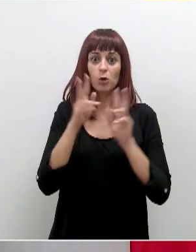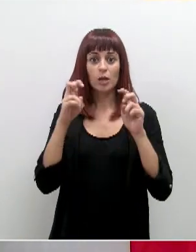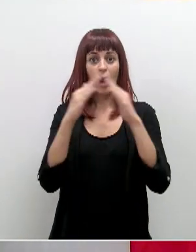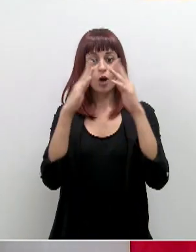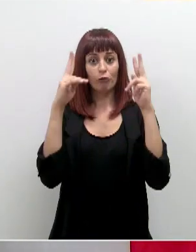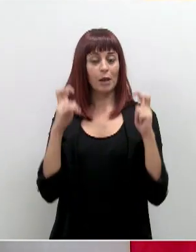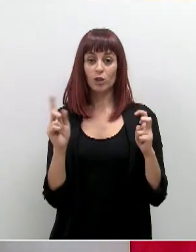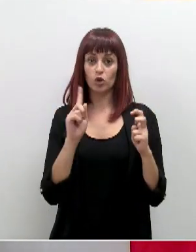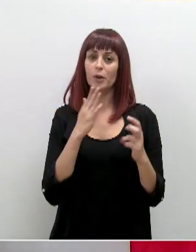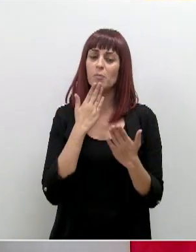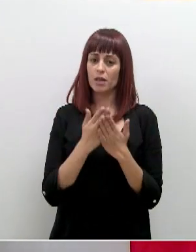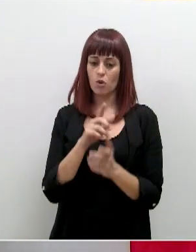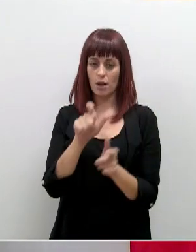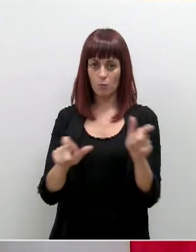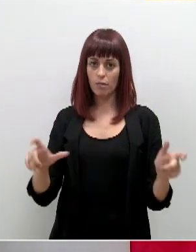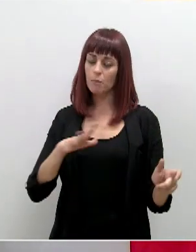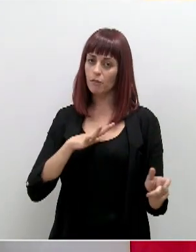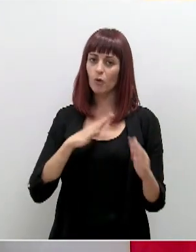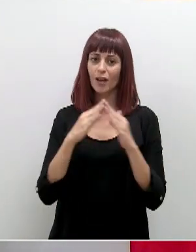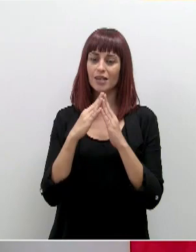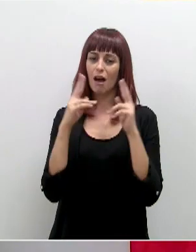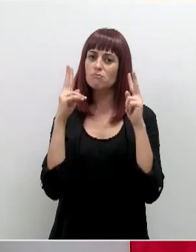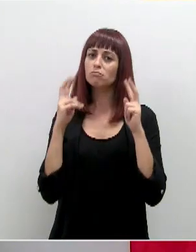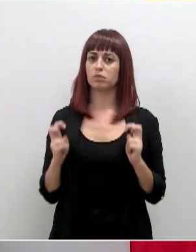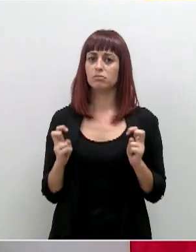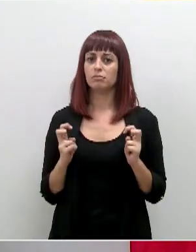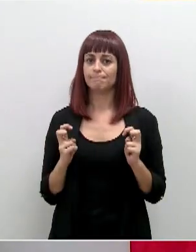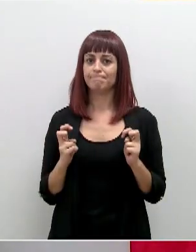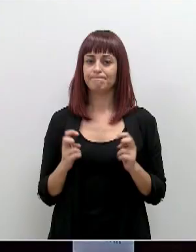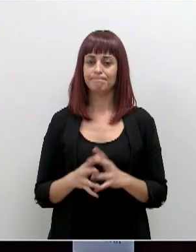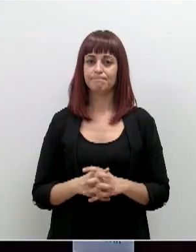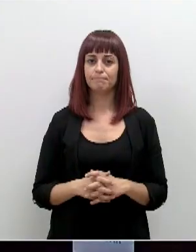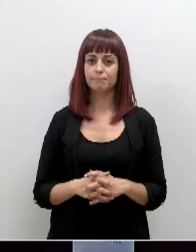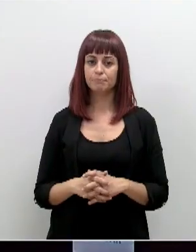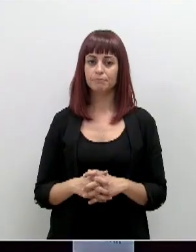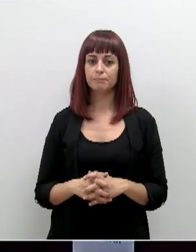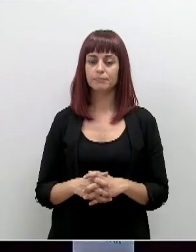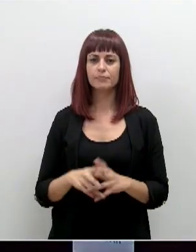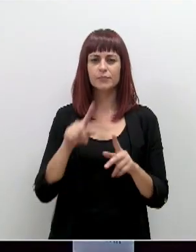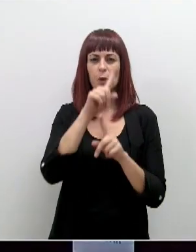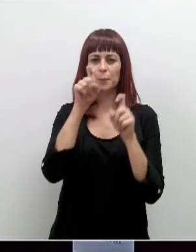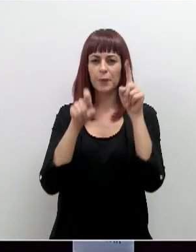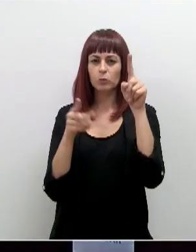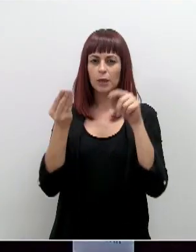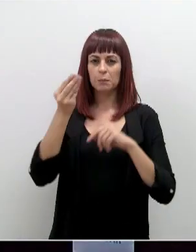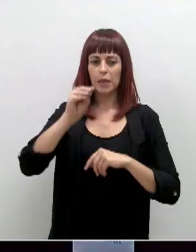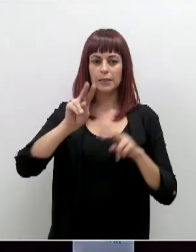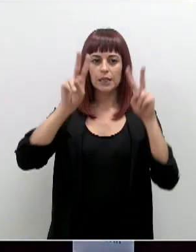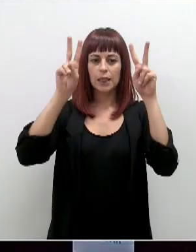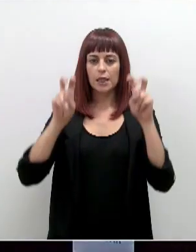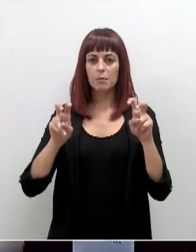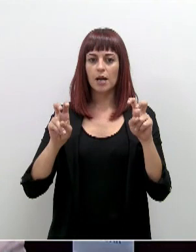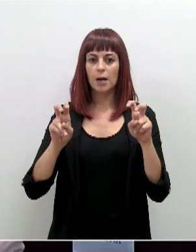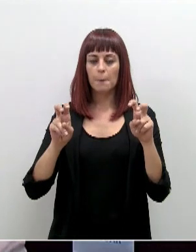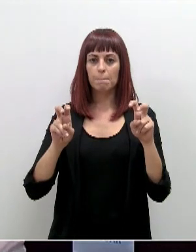pedimos a la población en este momento que permanezca el mayor tiempo posible en su casa. Una preguntita más. Respecto